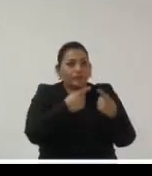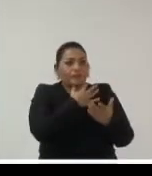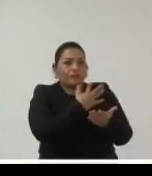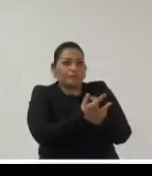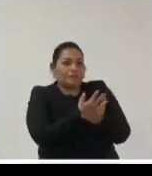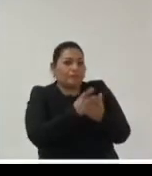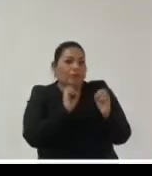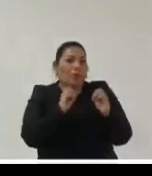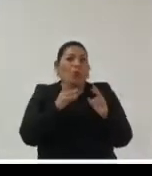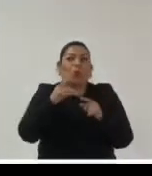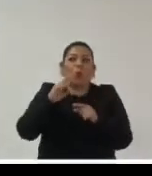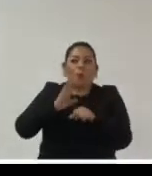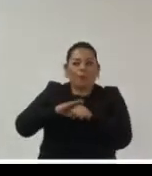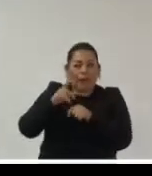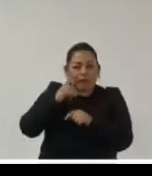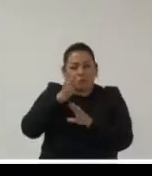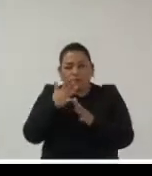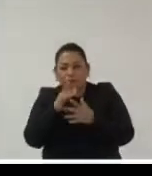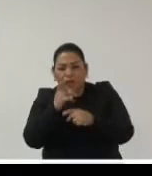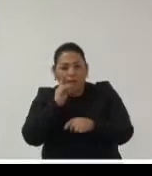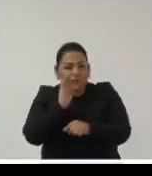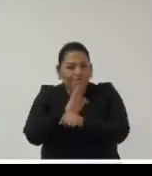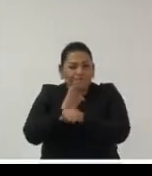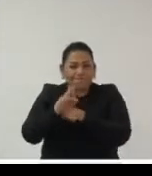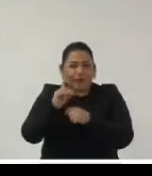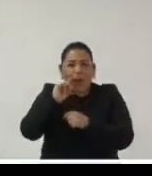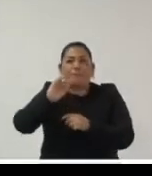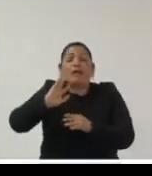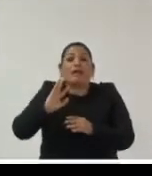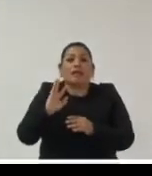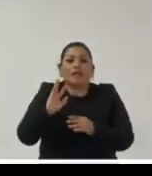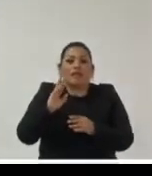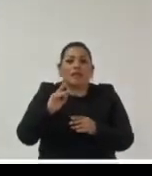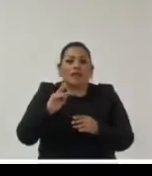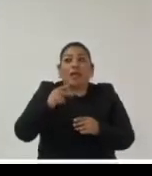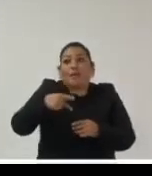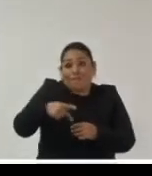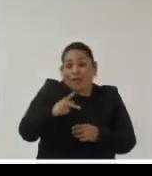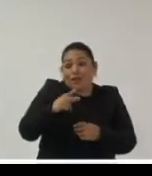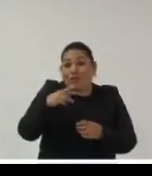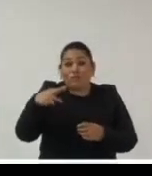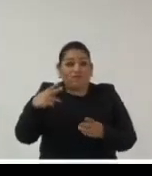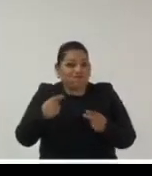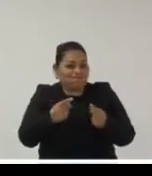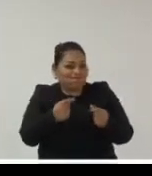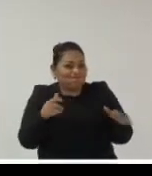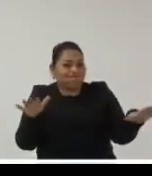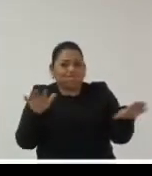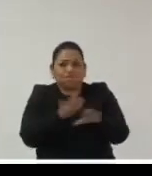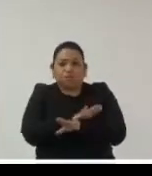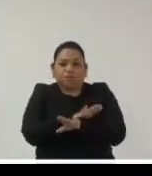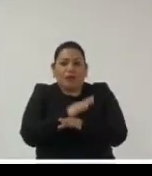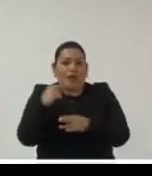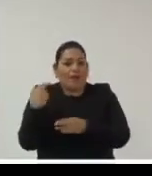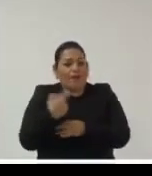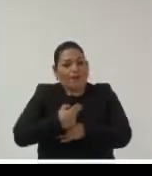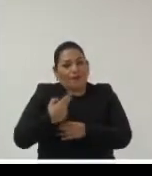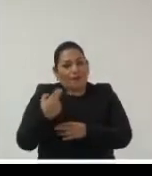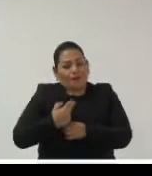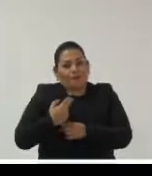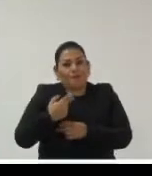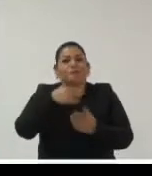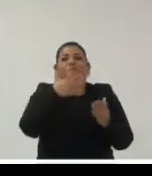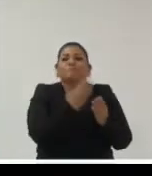más pronosticados pero todos ellos indudablemente nos van a forzar a cambios también en lo que nosotros estamos haciendo y desde la